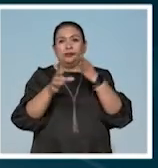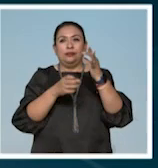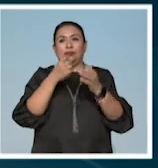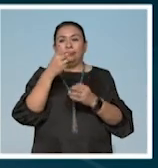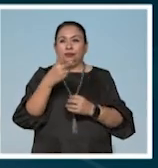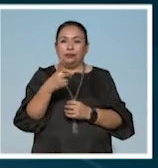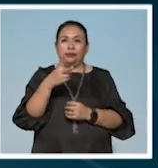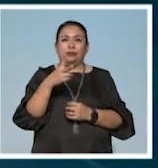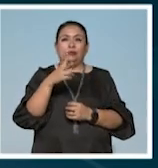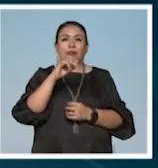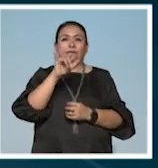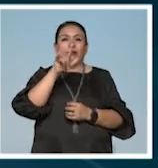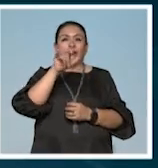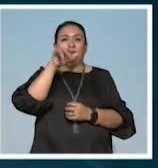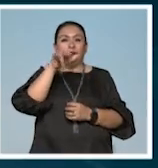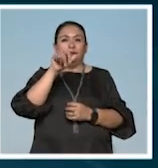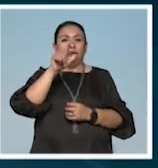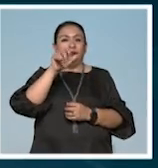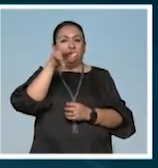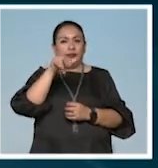Noticias 22, Iliana Luna.